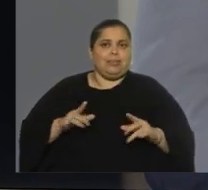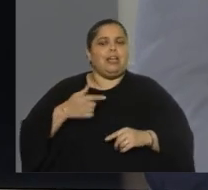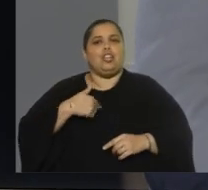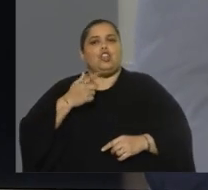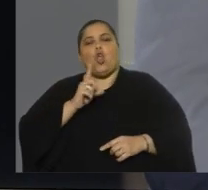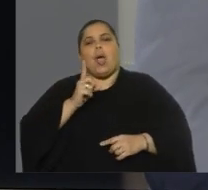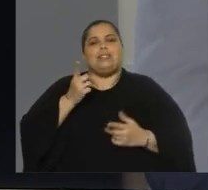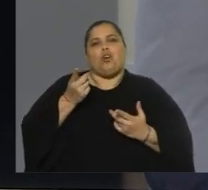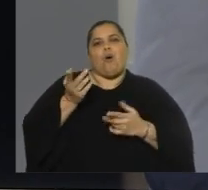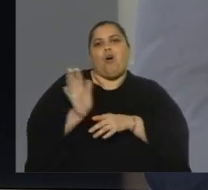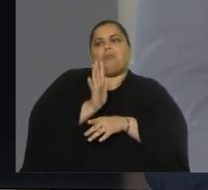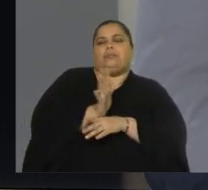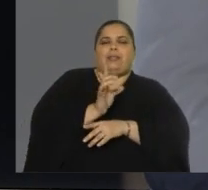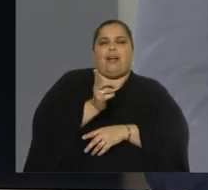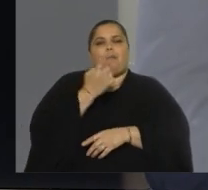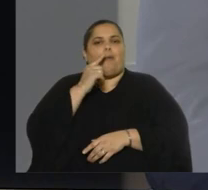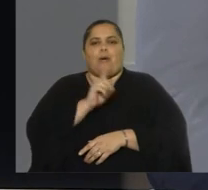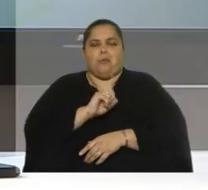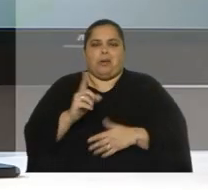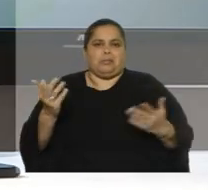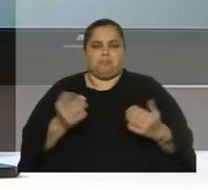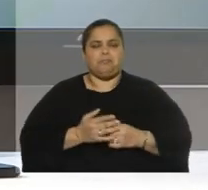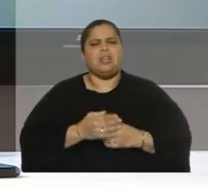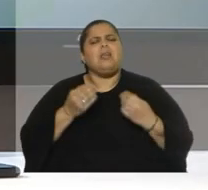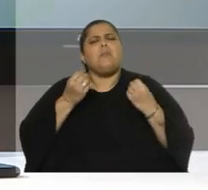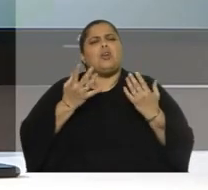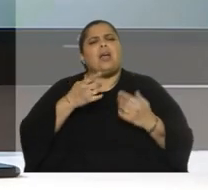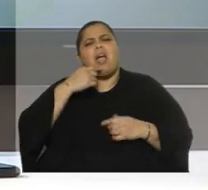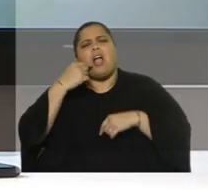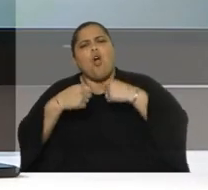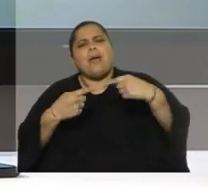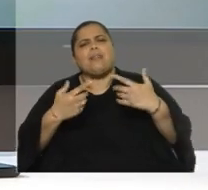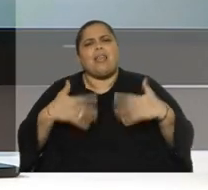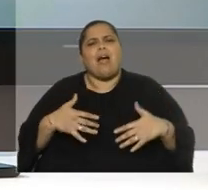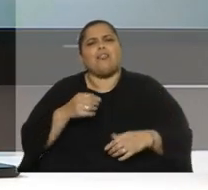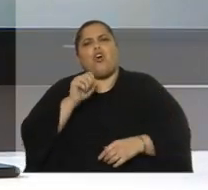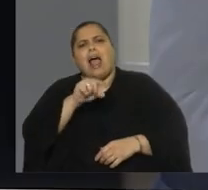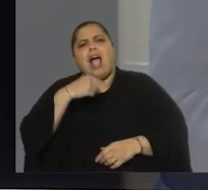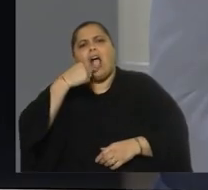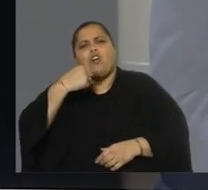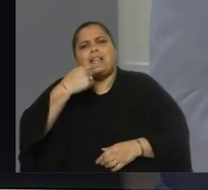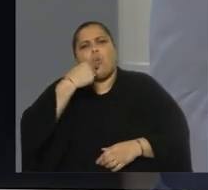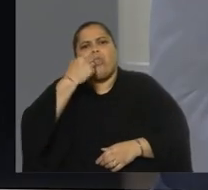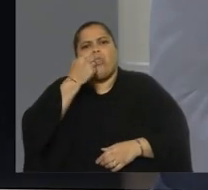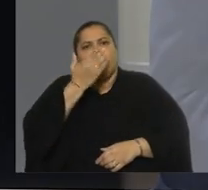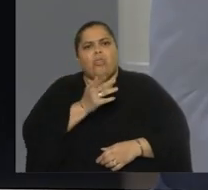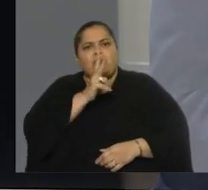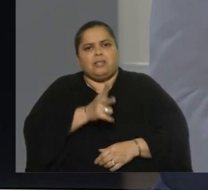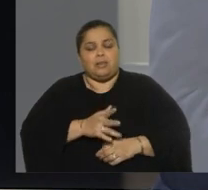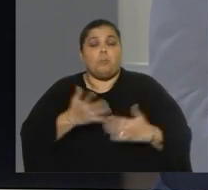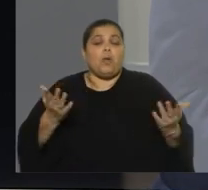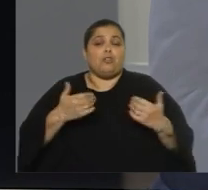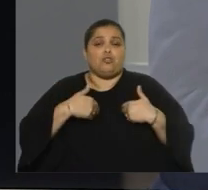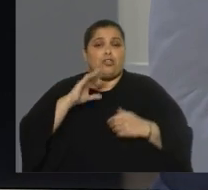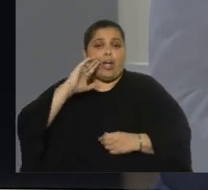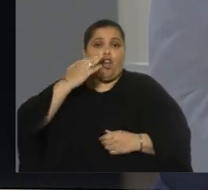impostación, ni muchísimo menos. ¿Por qué crees que se comenta tanto lo que tú dices? Y bueno, yo reconozco que